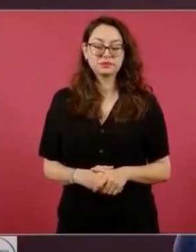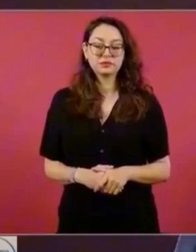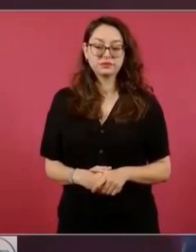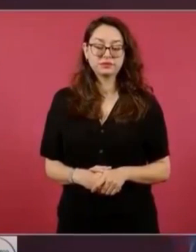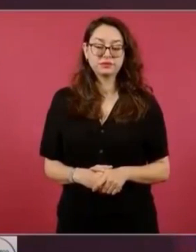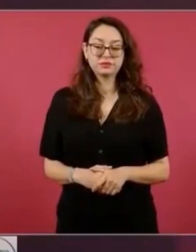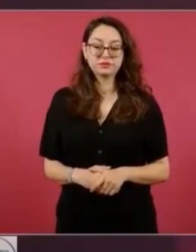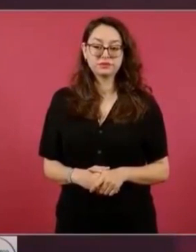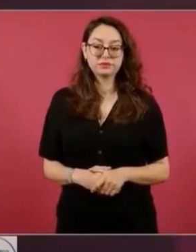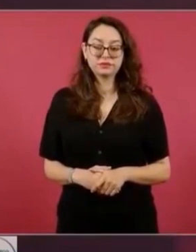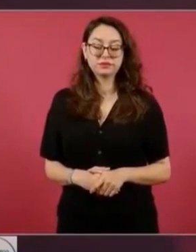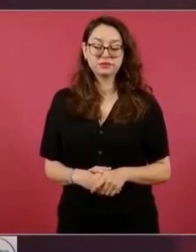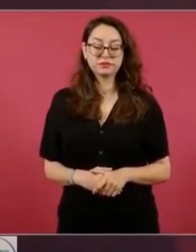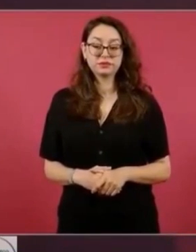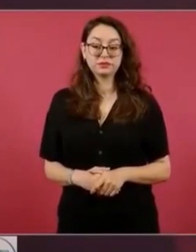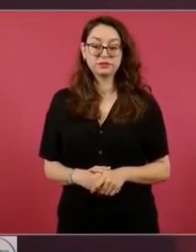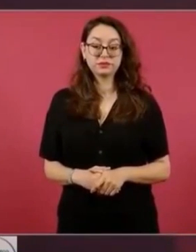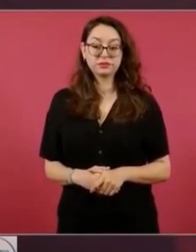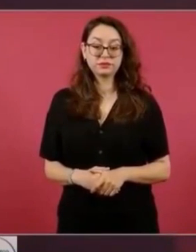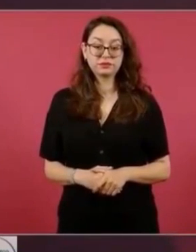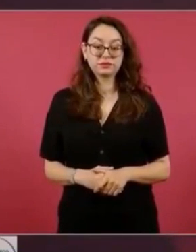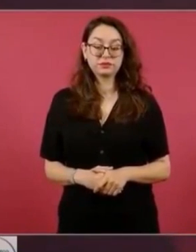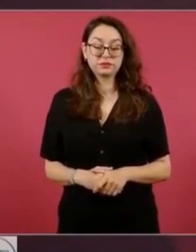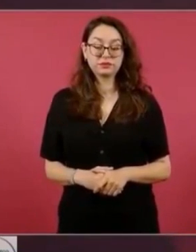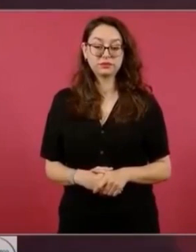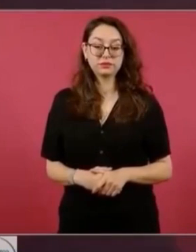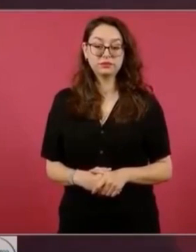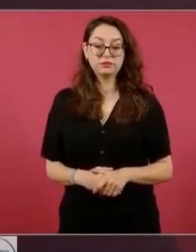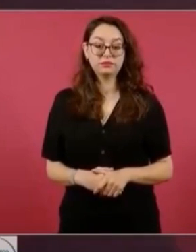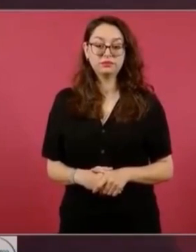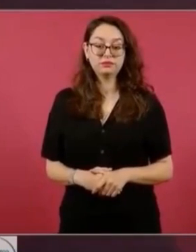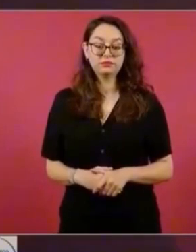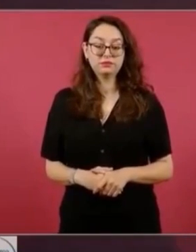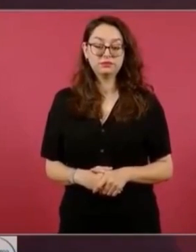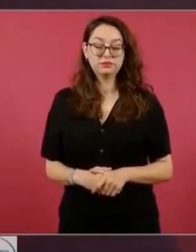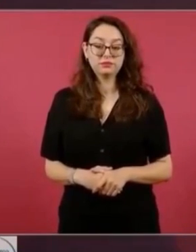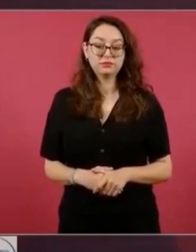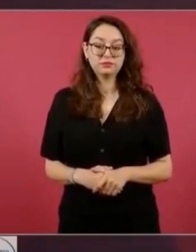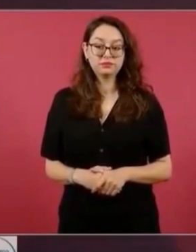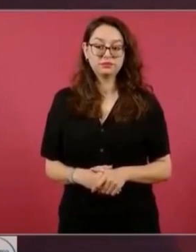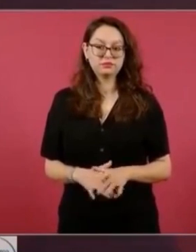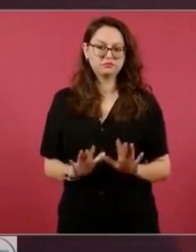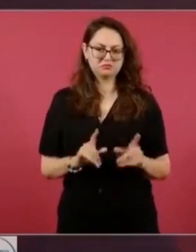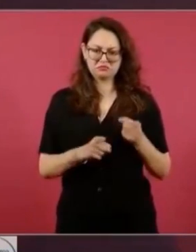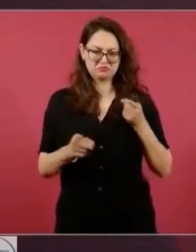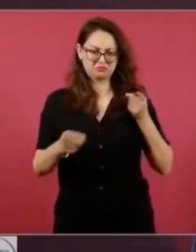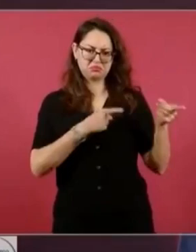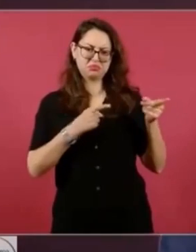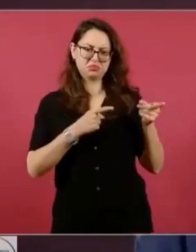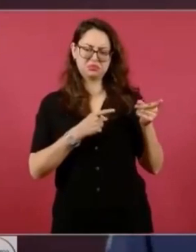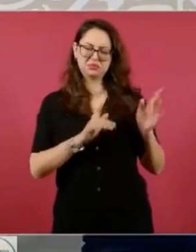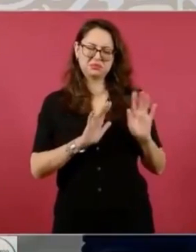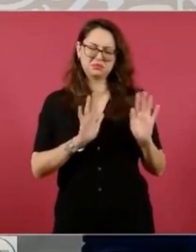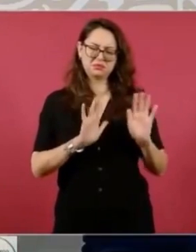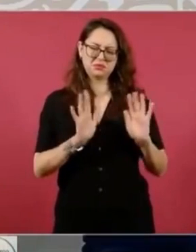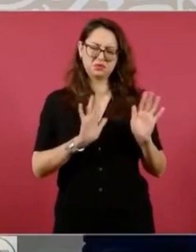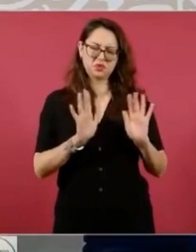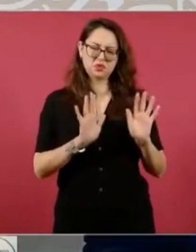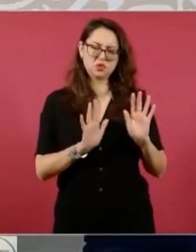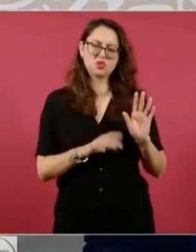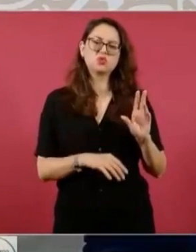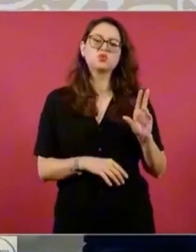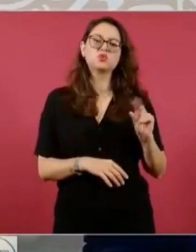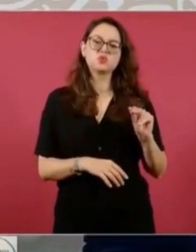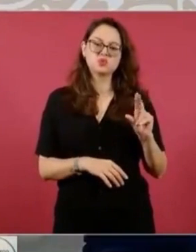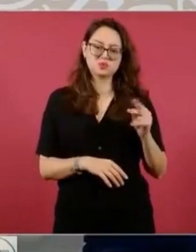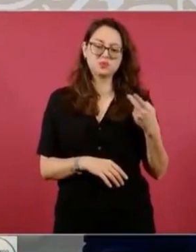Y no quiero que se vea como una provocación, pero sí me voy a quedar con